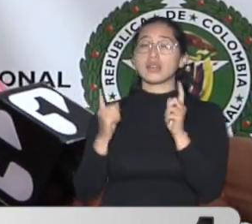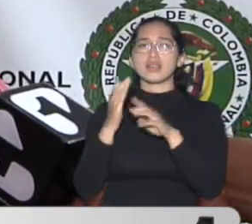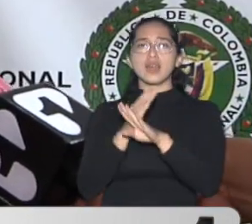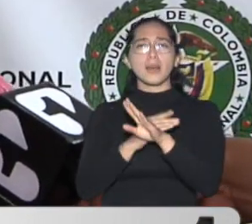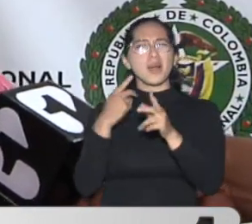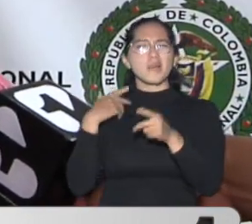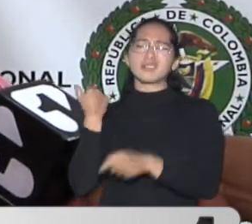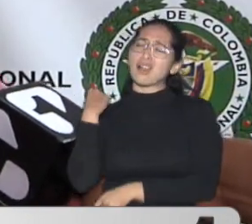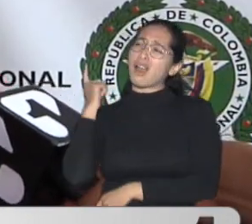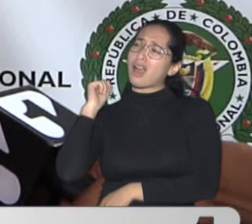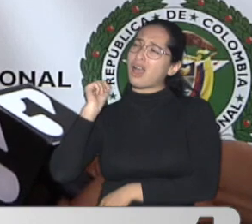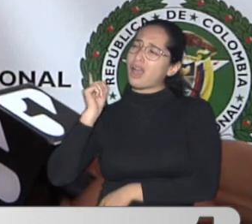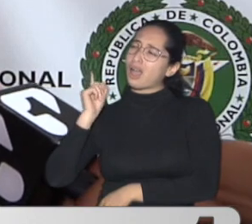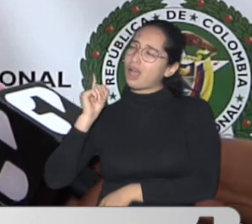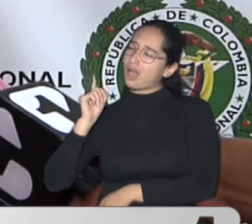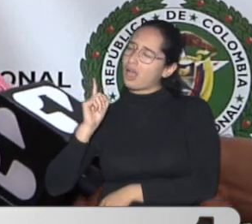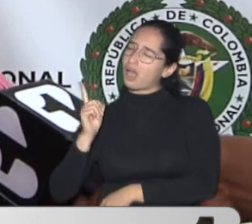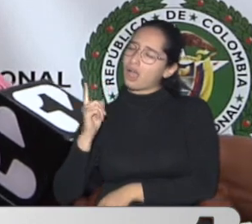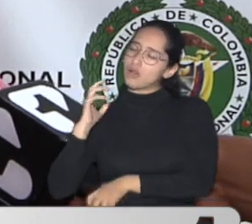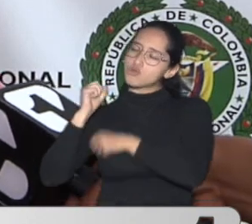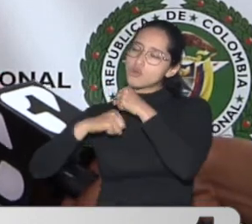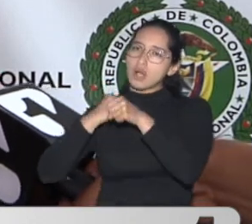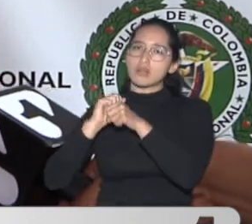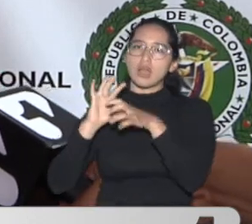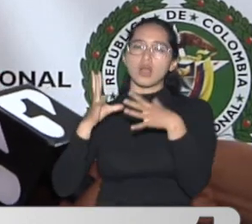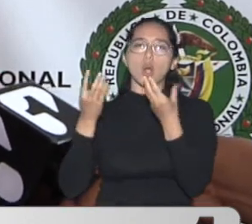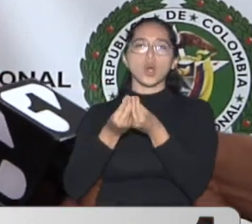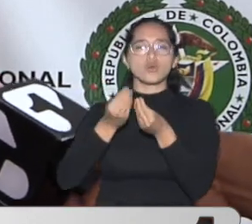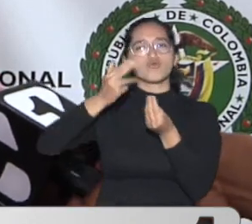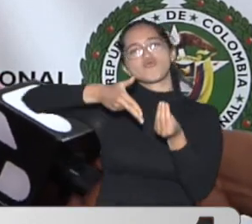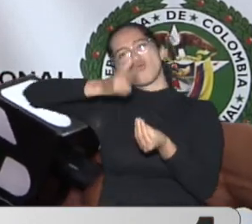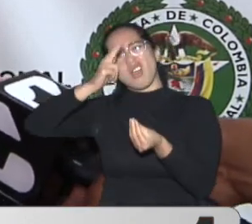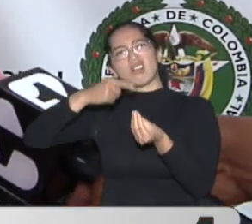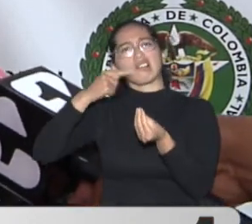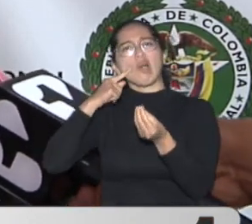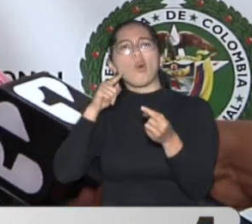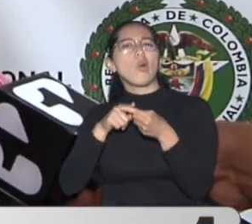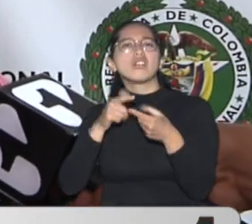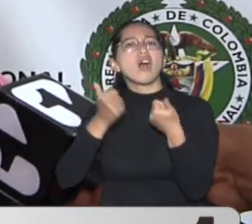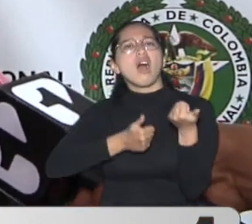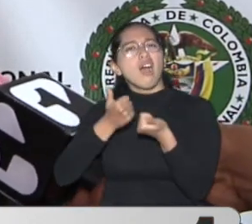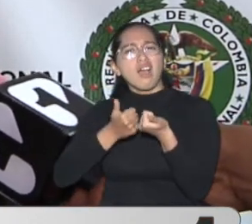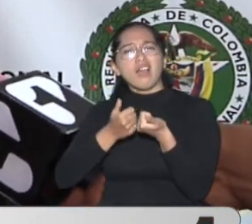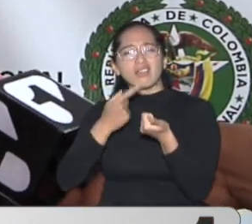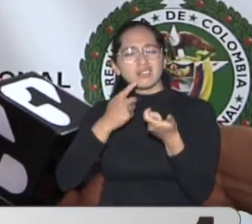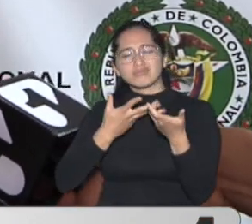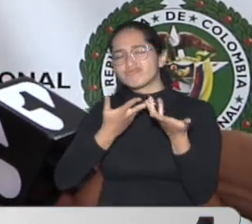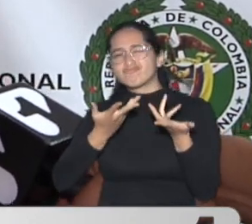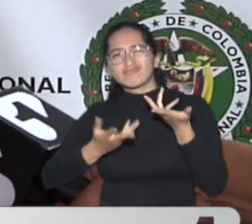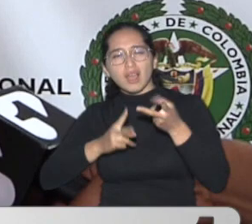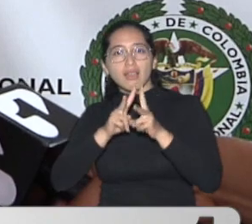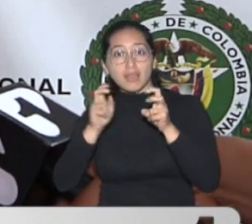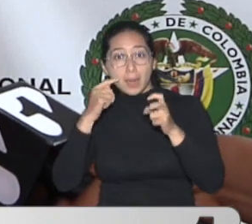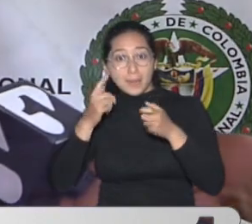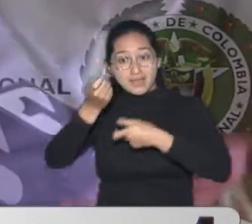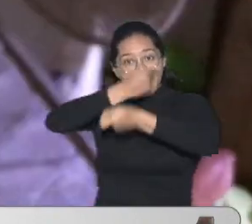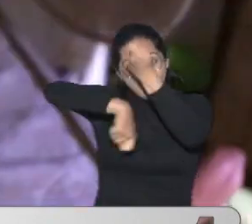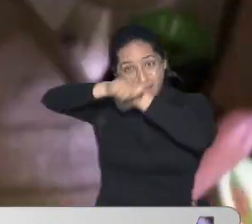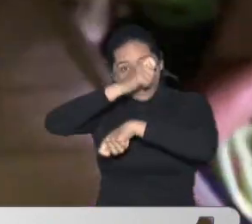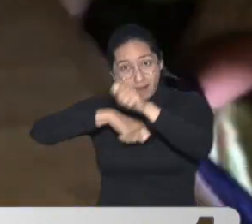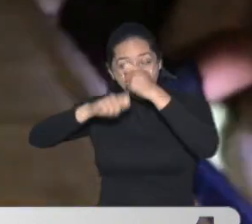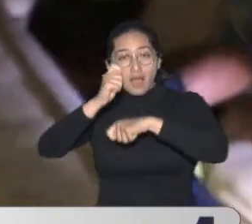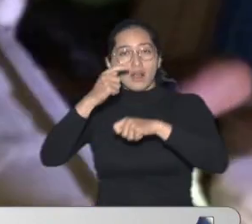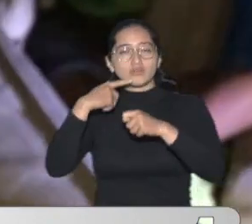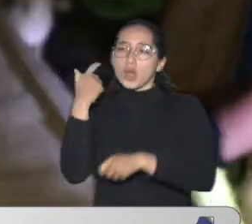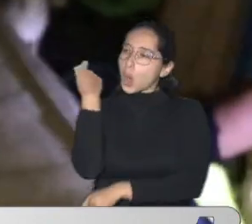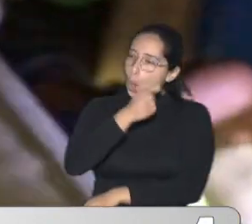capital Hace años Un grupo delincuencial Organizado Que se dedicaba Específicamente Al tráfico local De estupefacientes